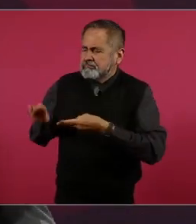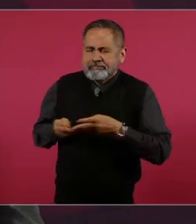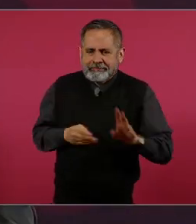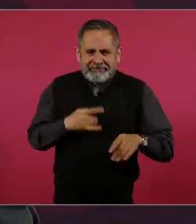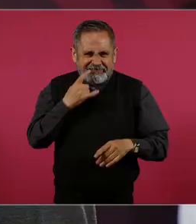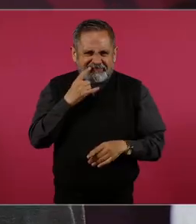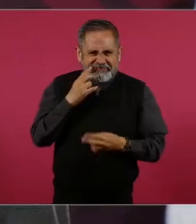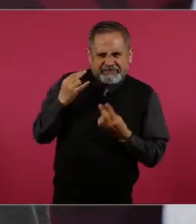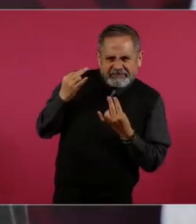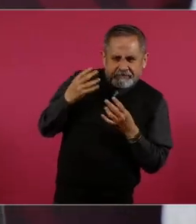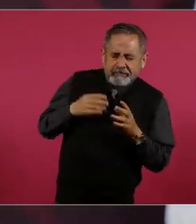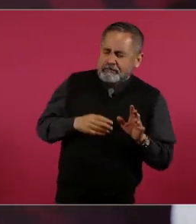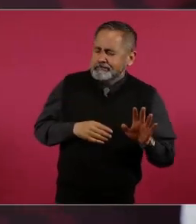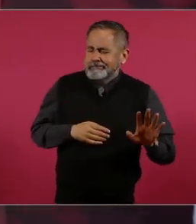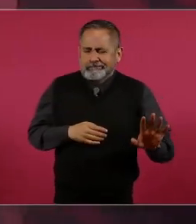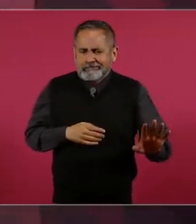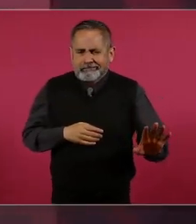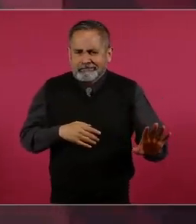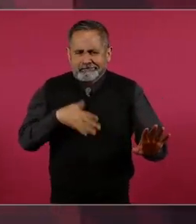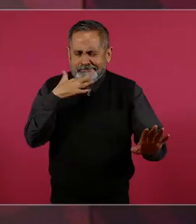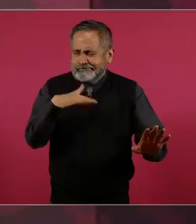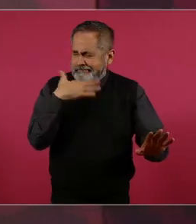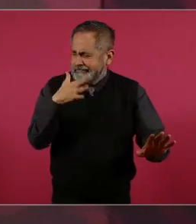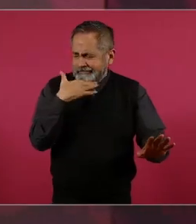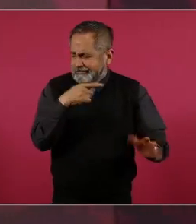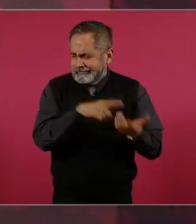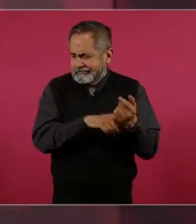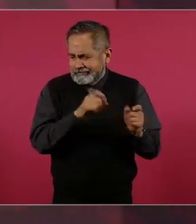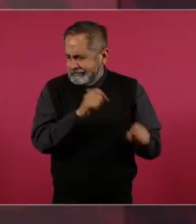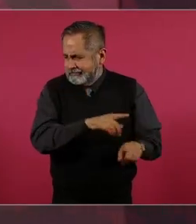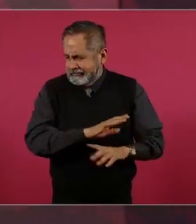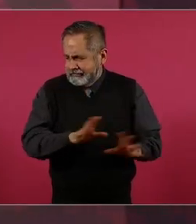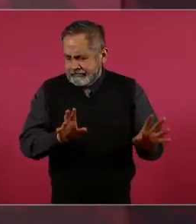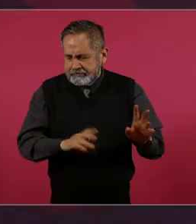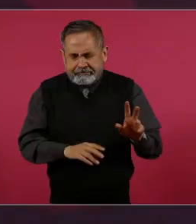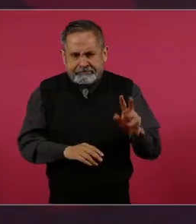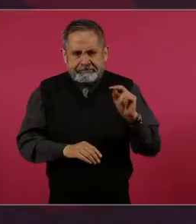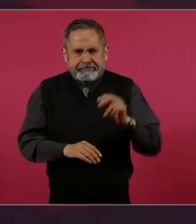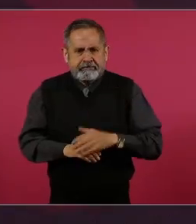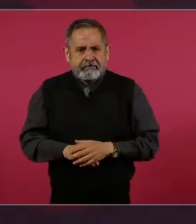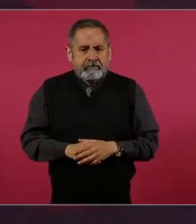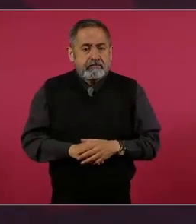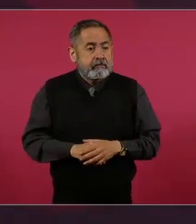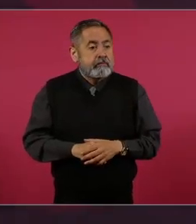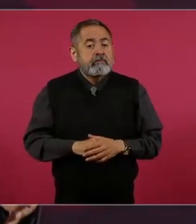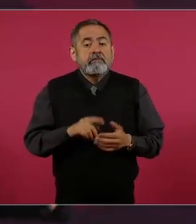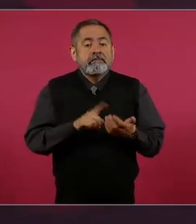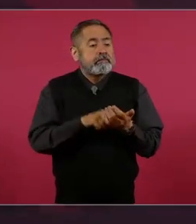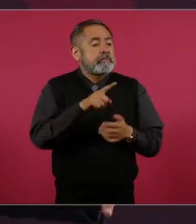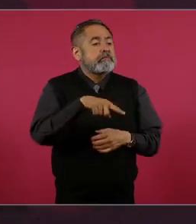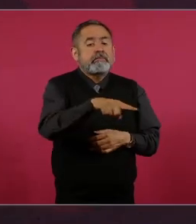vivillos, corruptos, que ofrecían